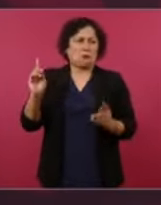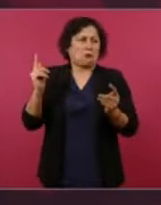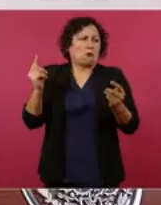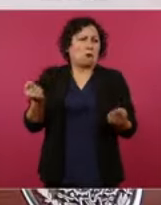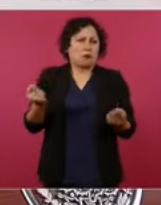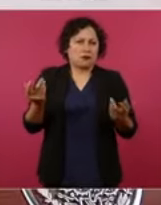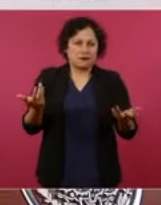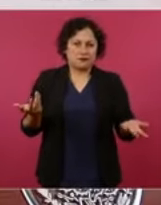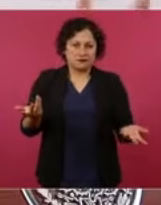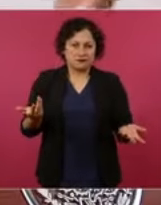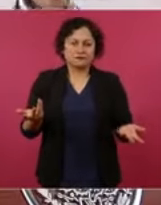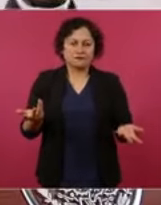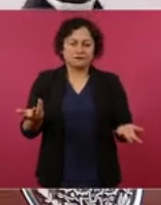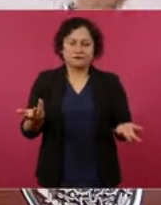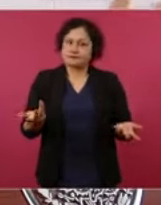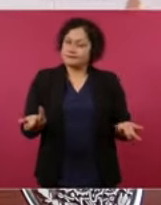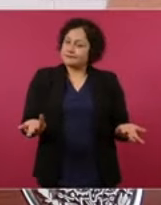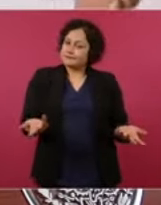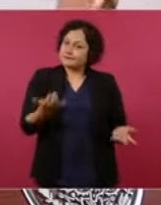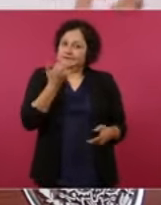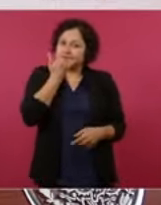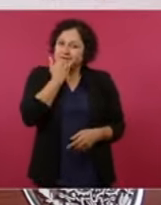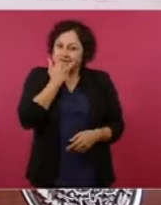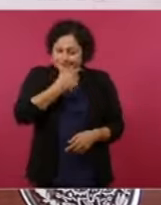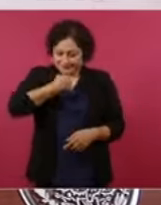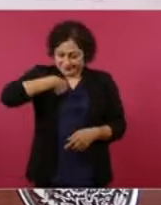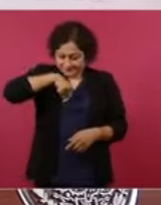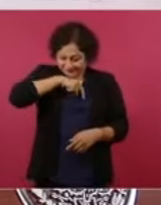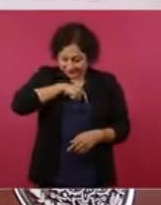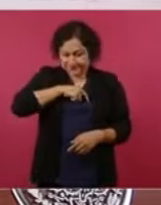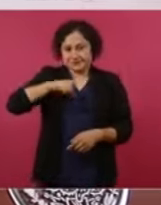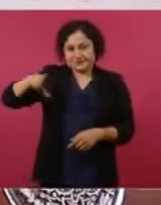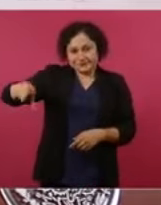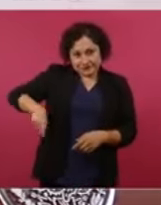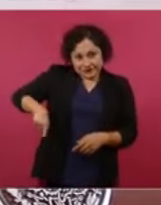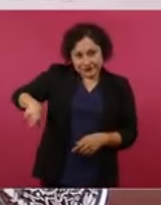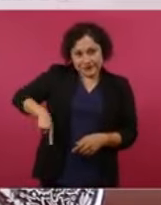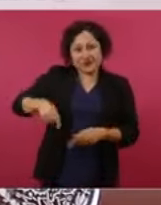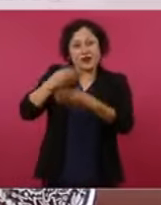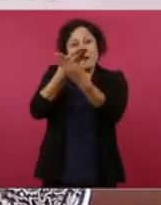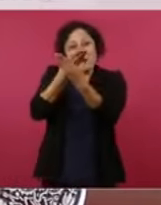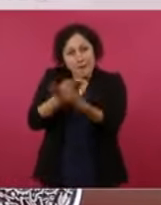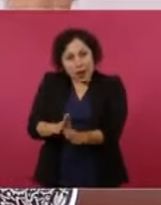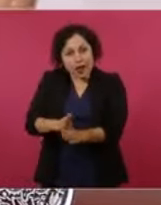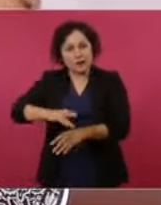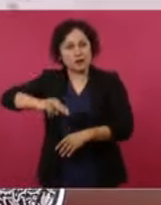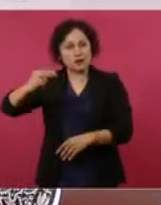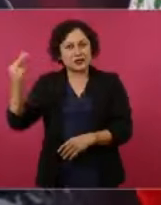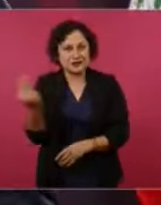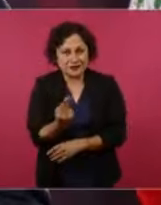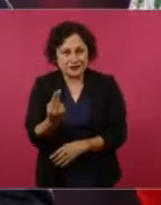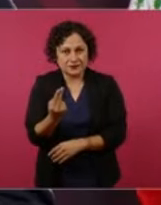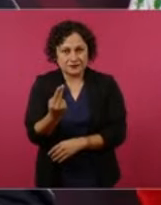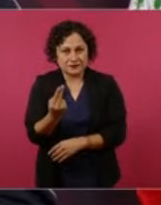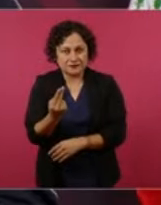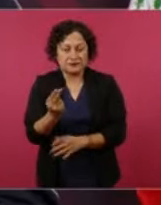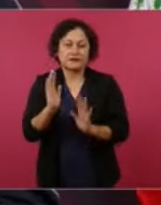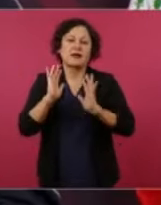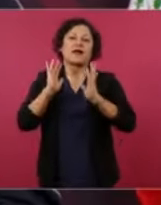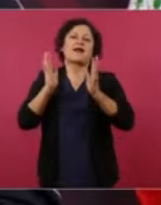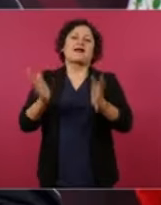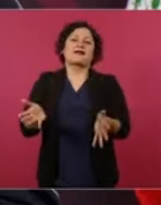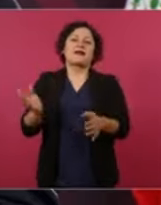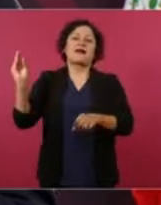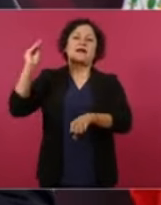Y nosotros necesitábamos un banco y ya lo tenemos, el Banco del